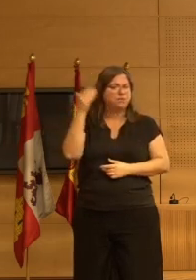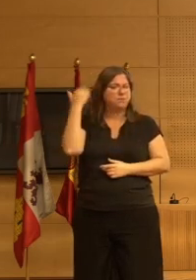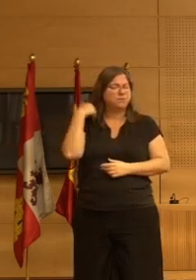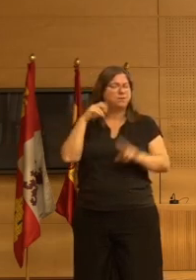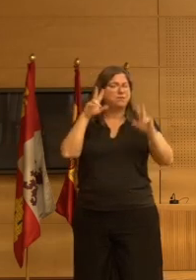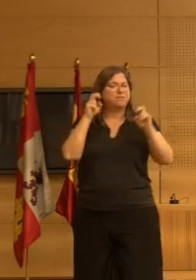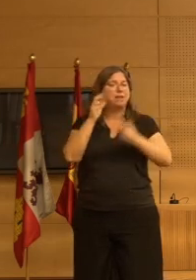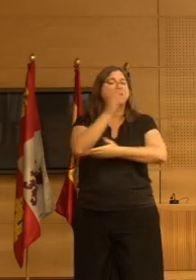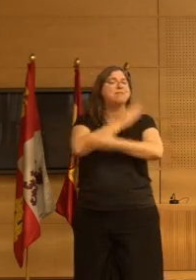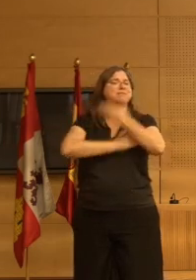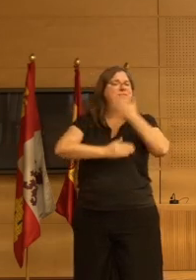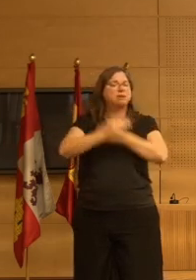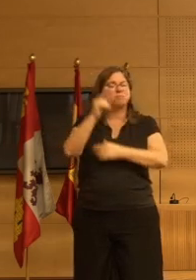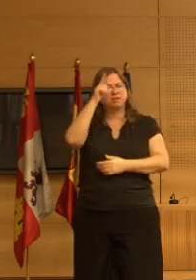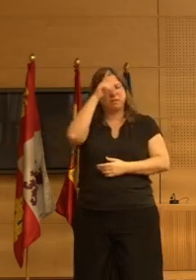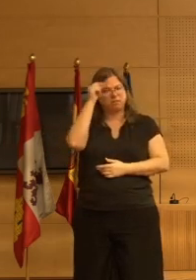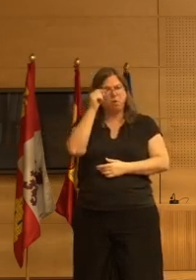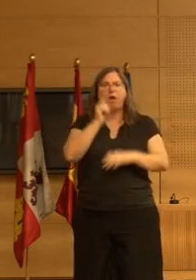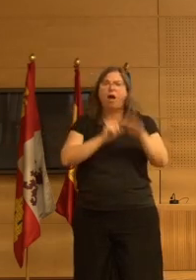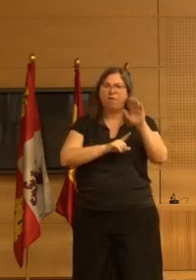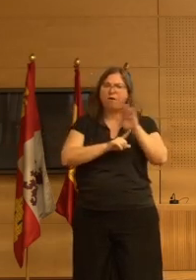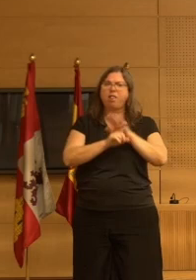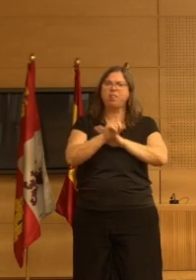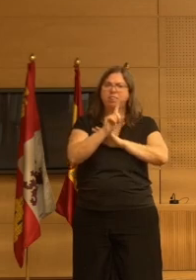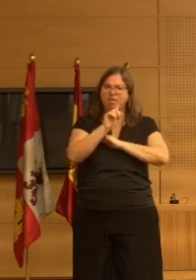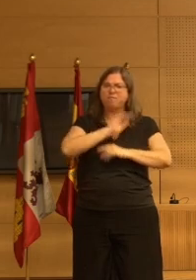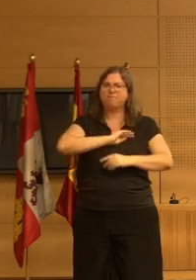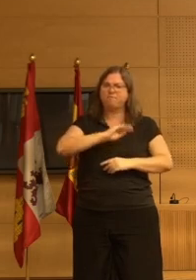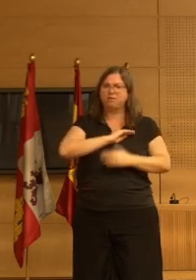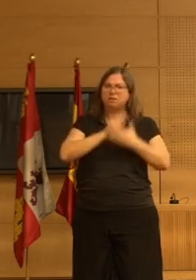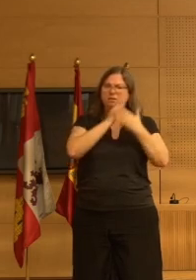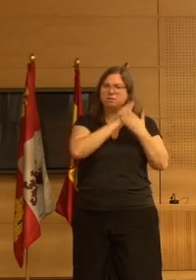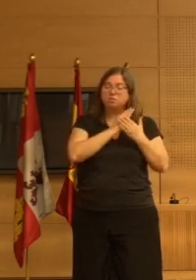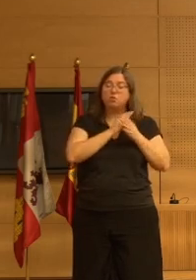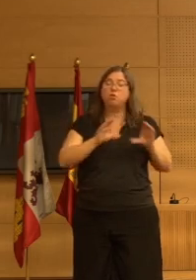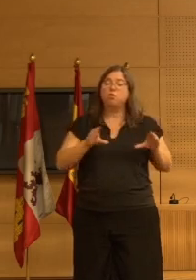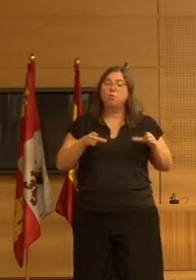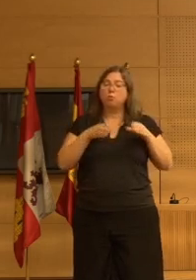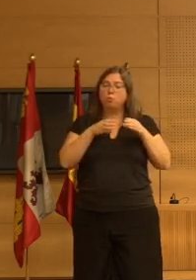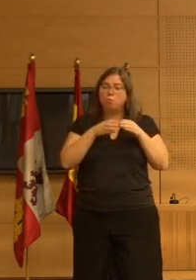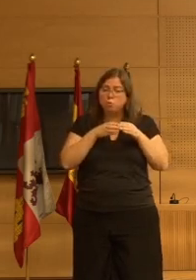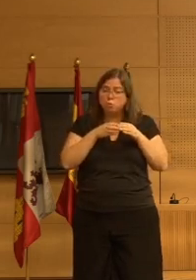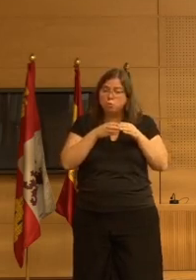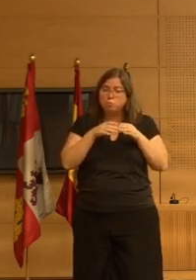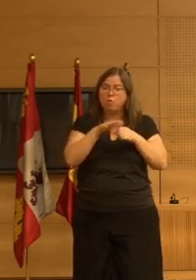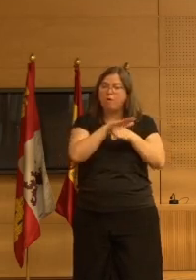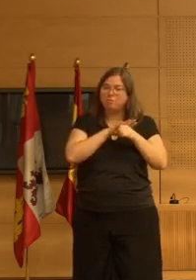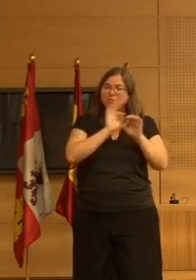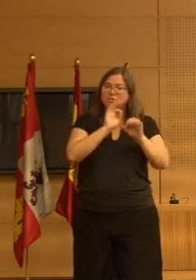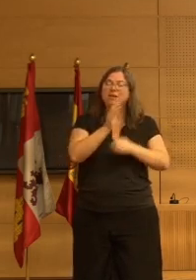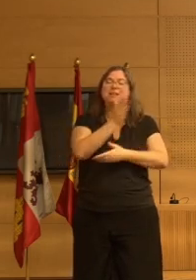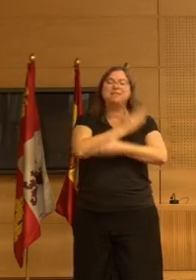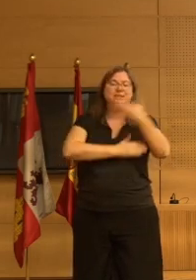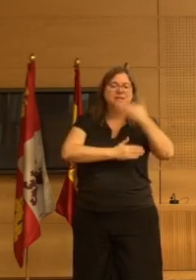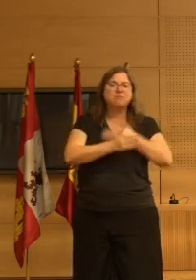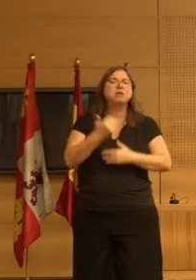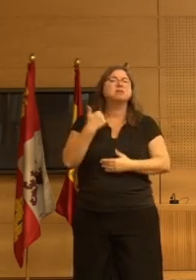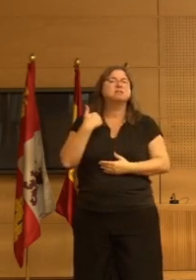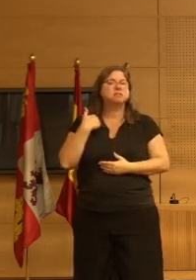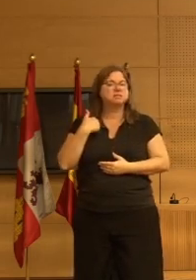discapacidad intelectual está haciendo grandes avances todo ese grupo que trabaja con ese ámbito ya están